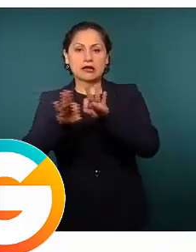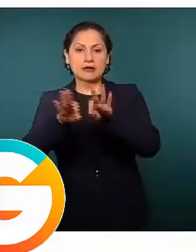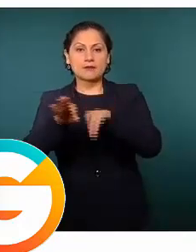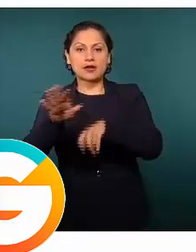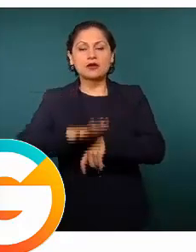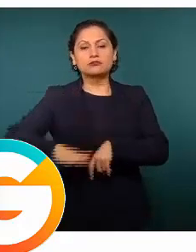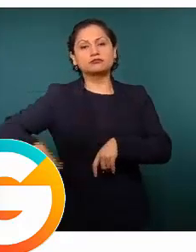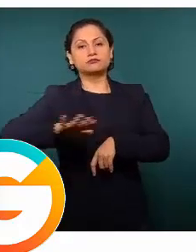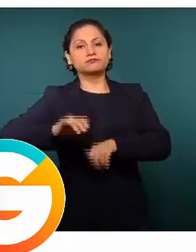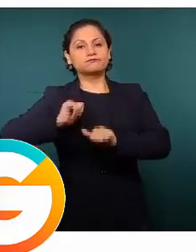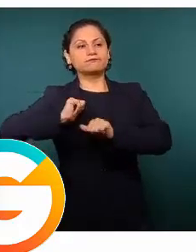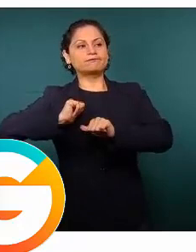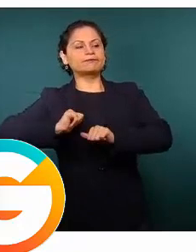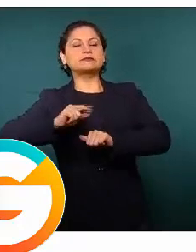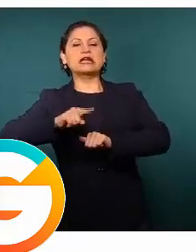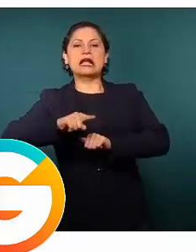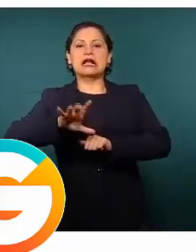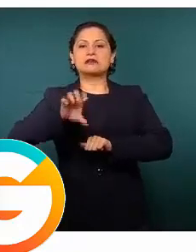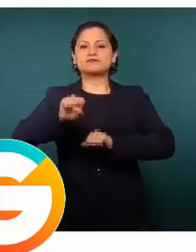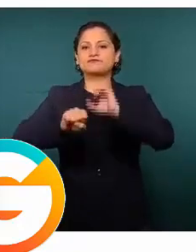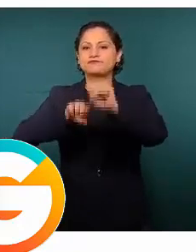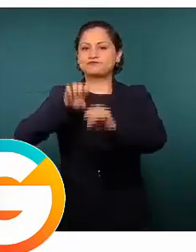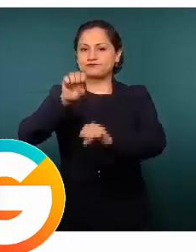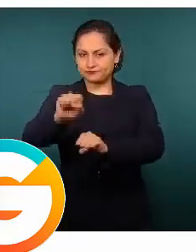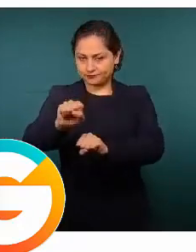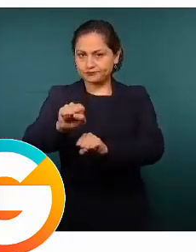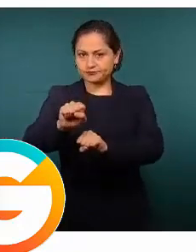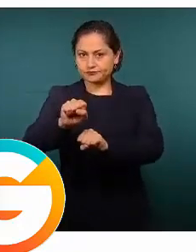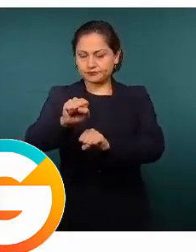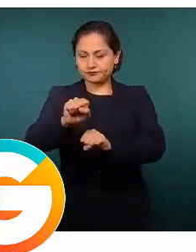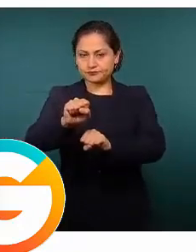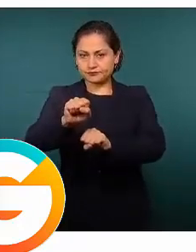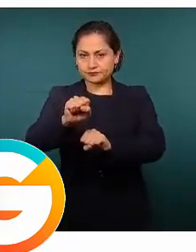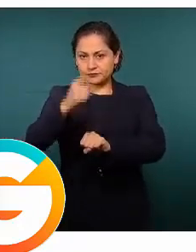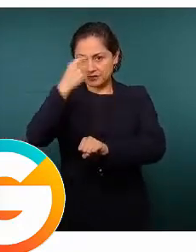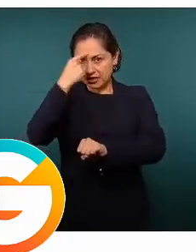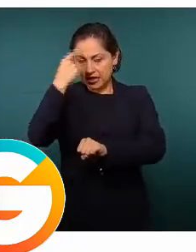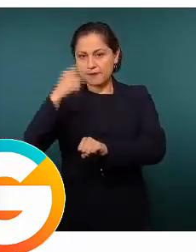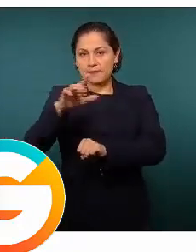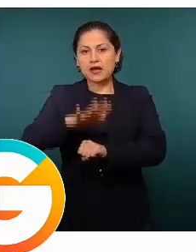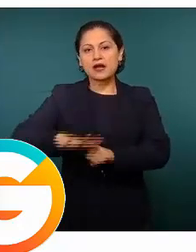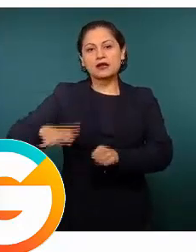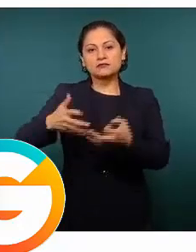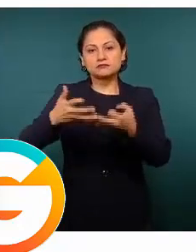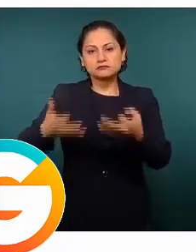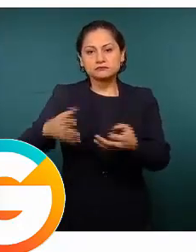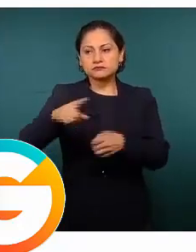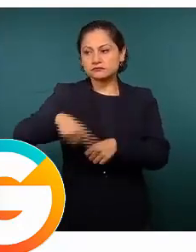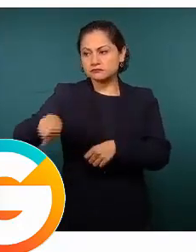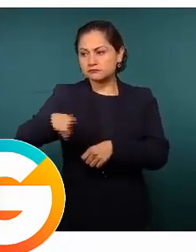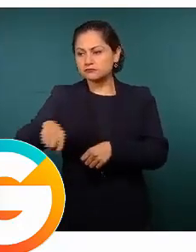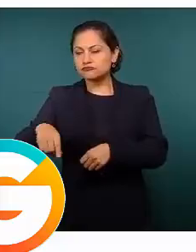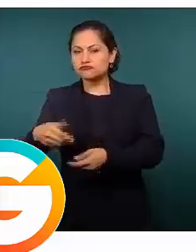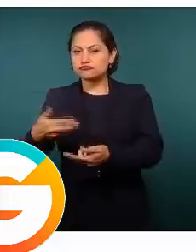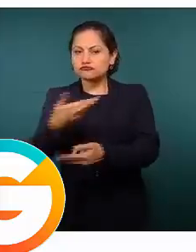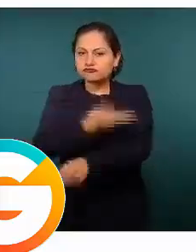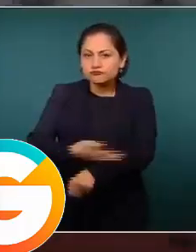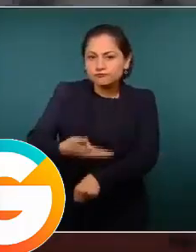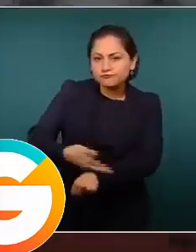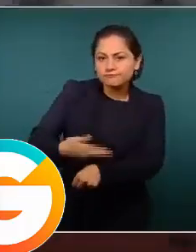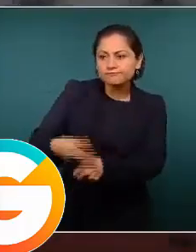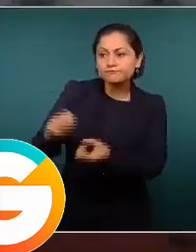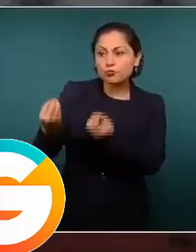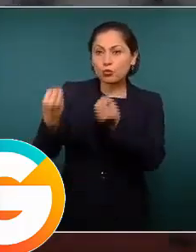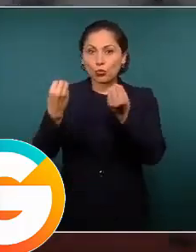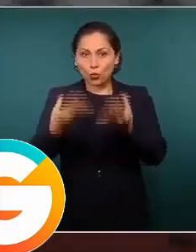predio que esté legalmente donado para poder iniciar la construcción en el